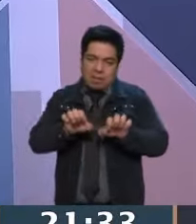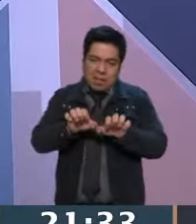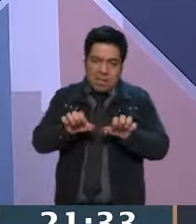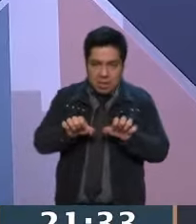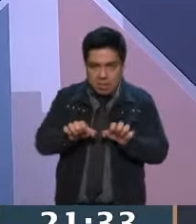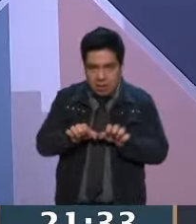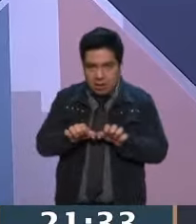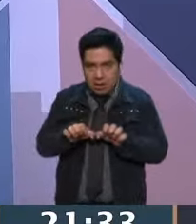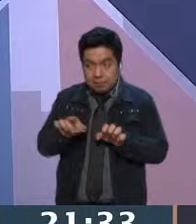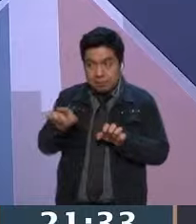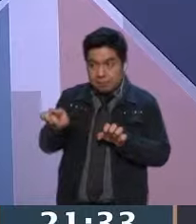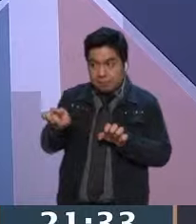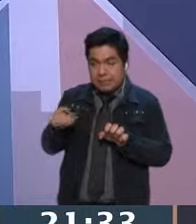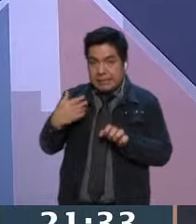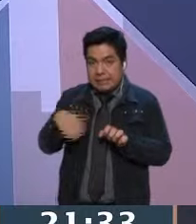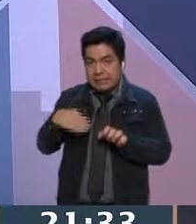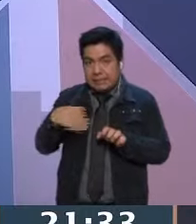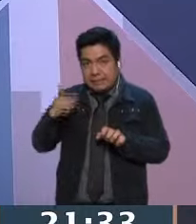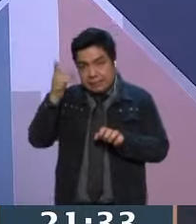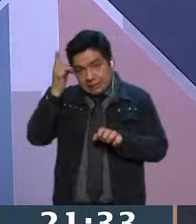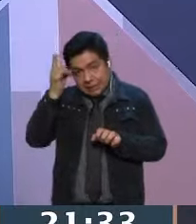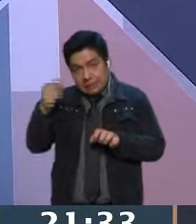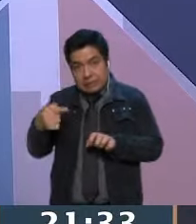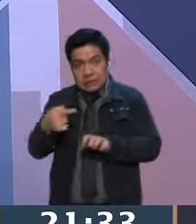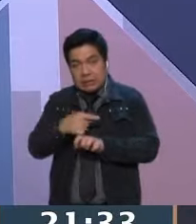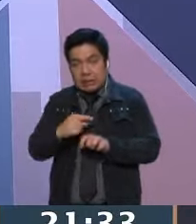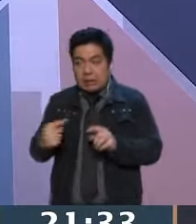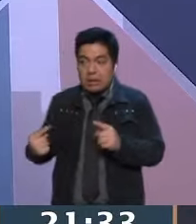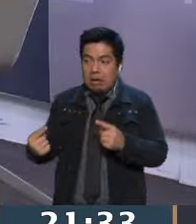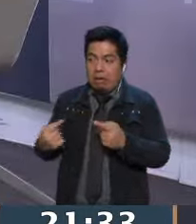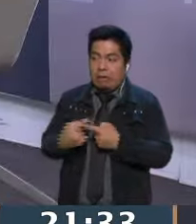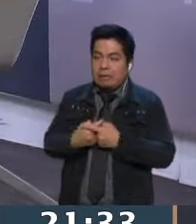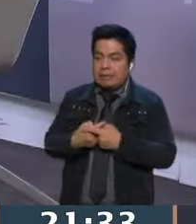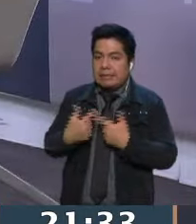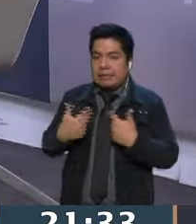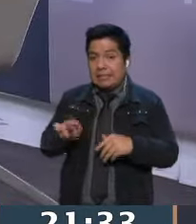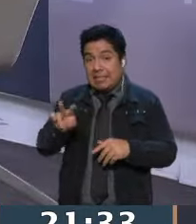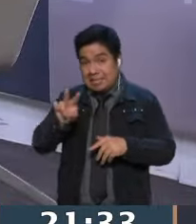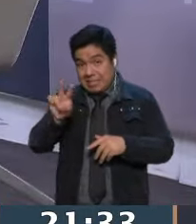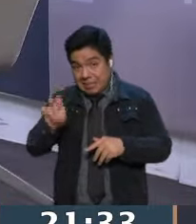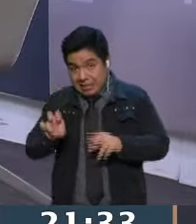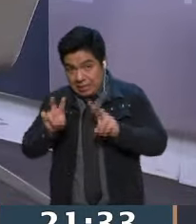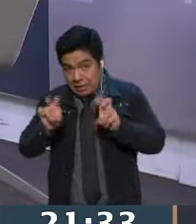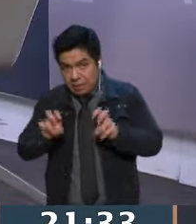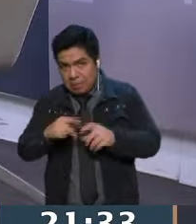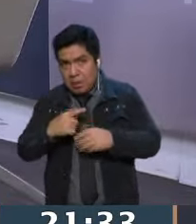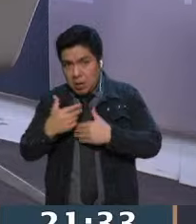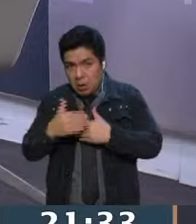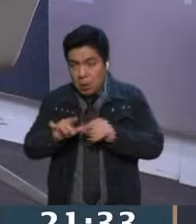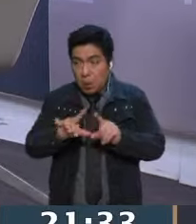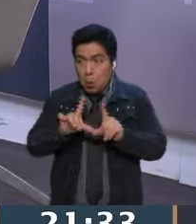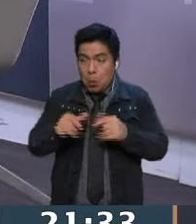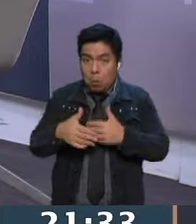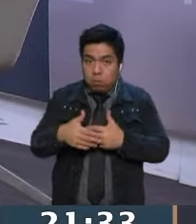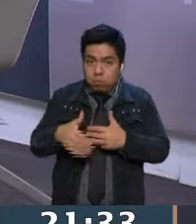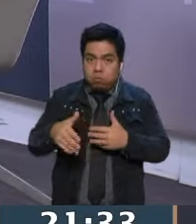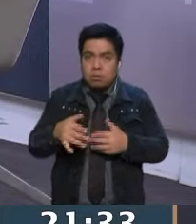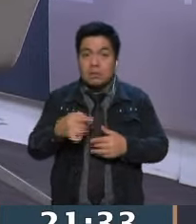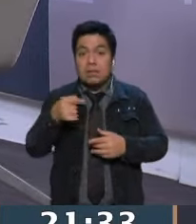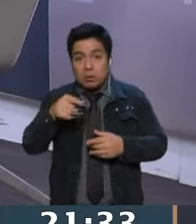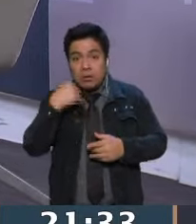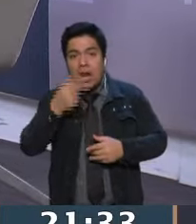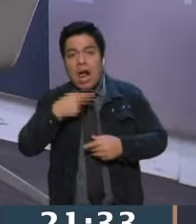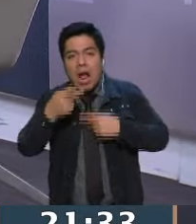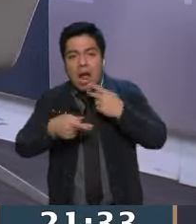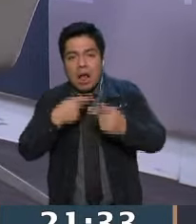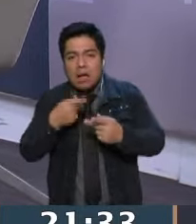a alguien que resultara conflicto de interés. Realmente ese tema se va a abrir y va a dar para mucho. Dicen que para tener la lengua larga hay que